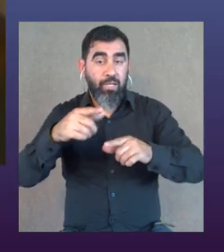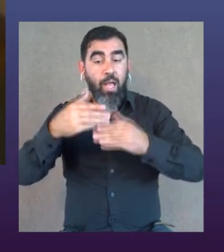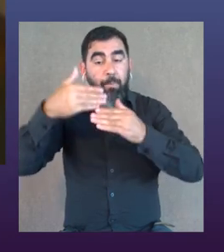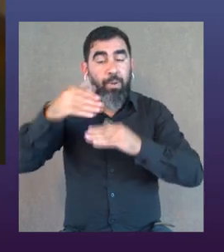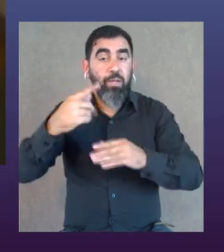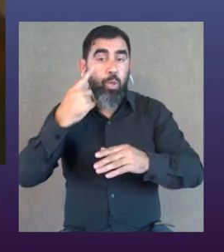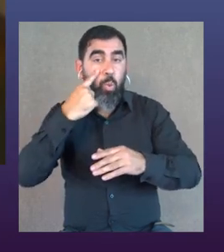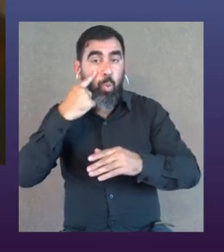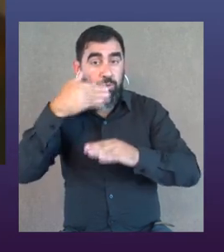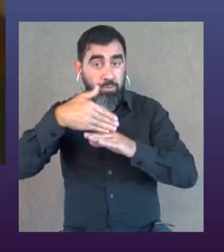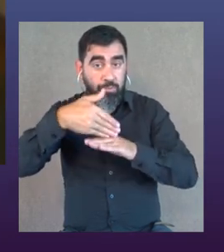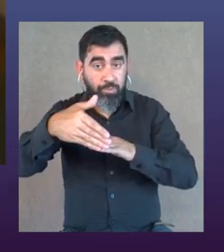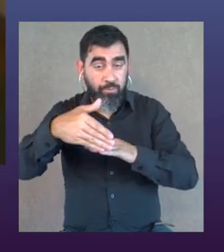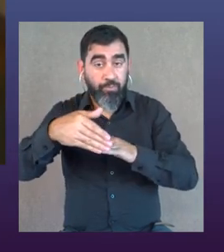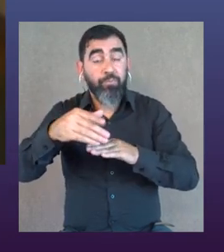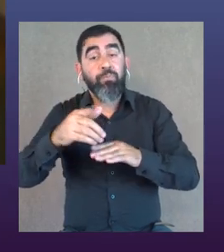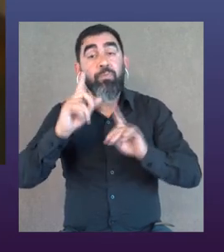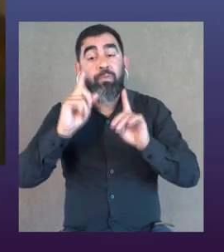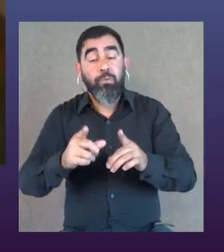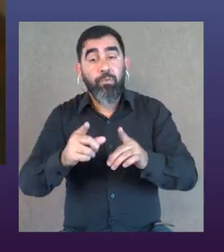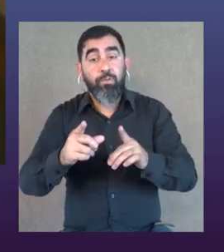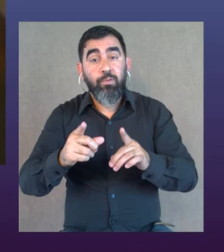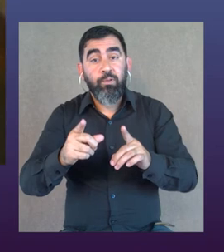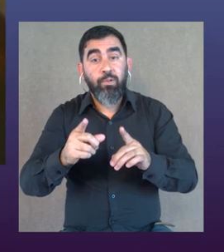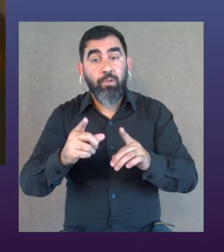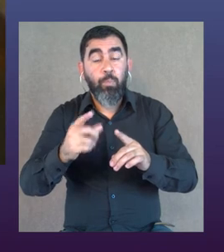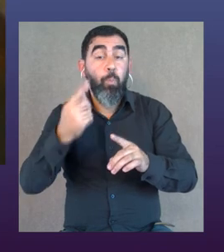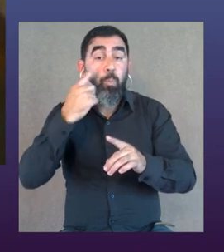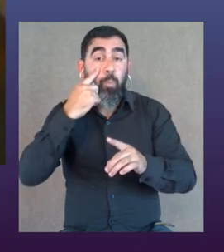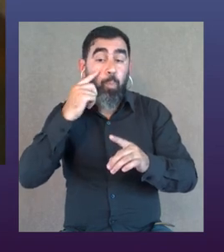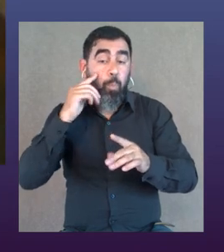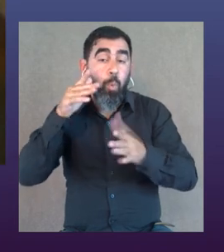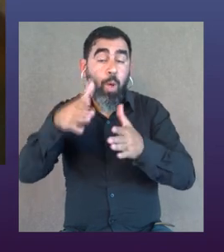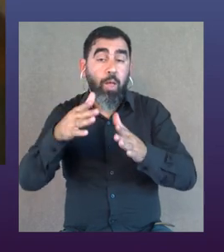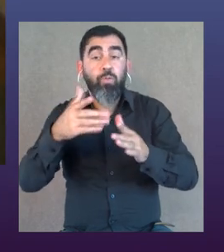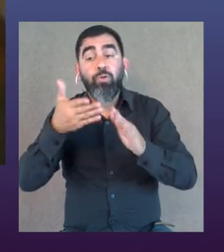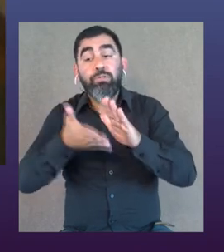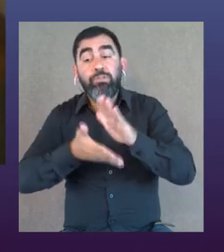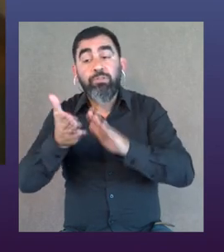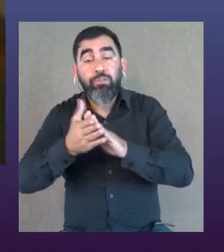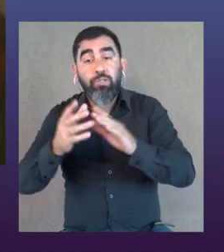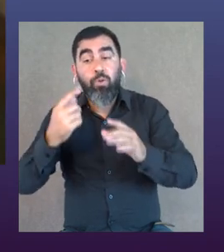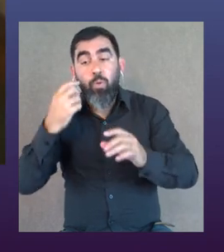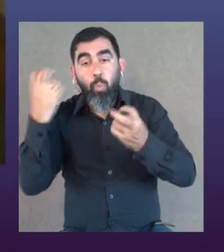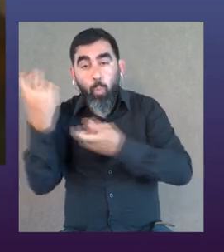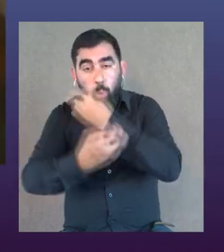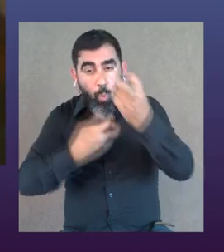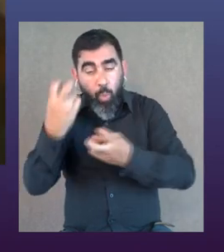crecimiento, a raíz del conocimiento, ¿no? Y bueno, nada, sumergiéndome y